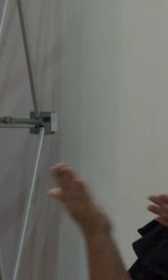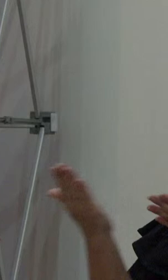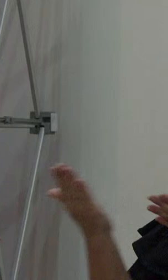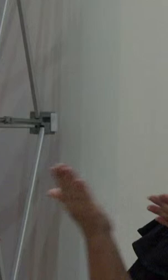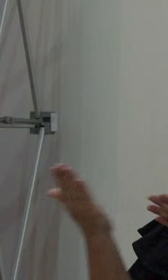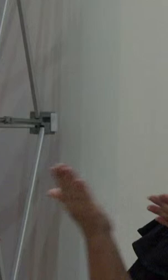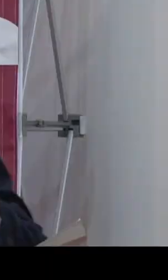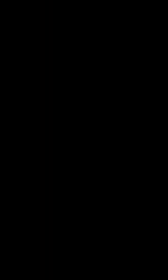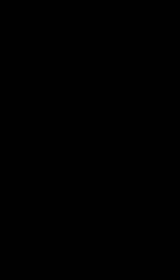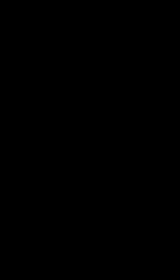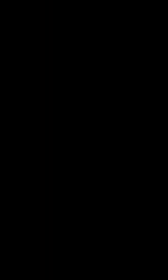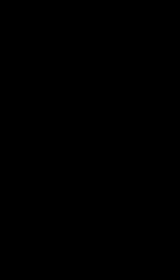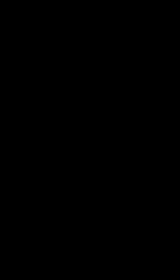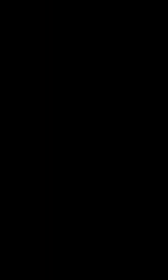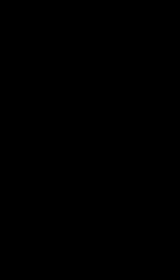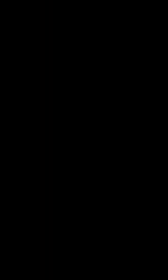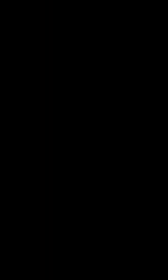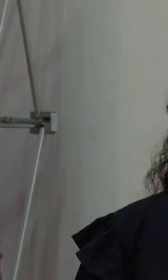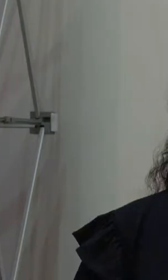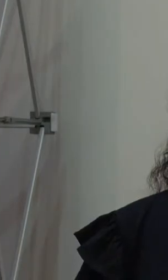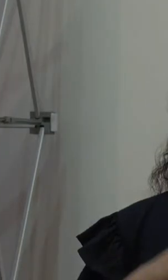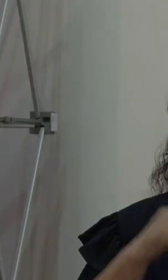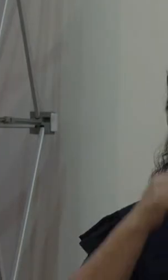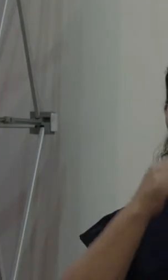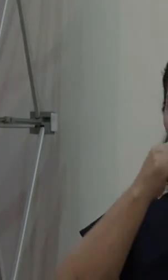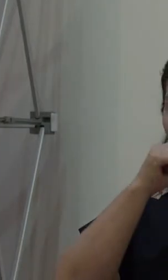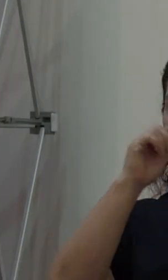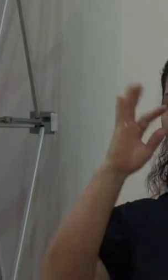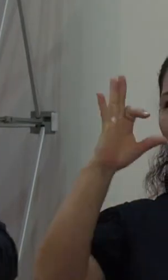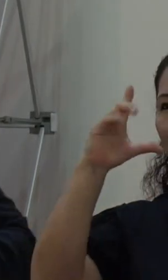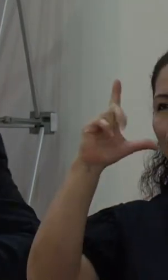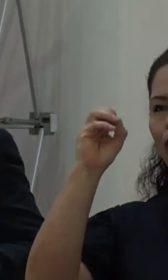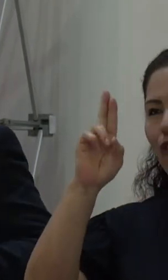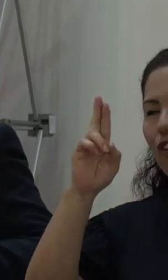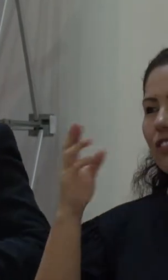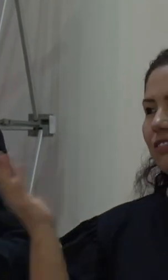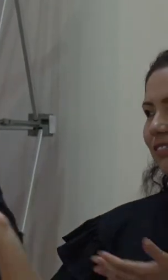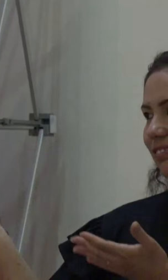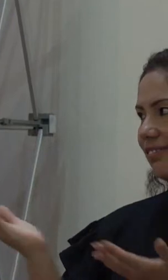apertura. Venía a nuestra superintendente, la doctora Flora Marina Cruz Rodríguez.